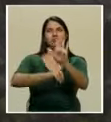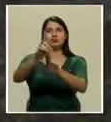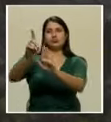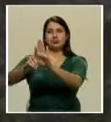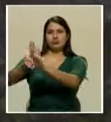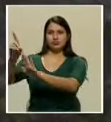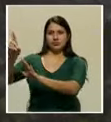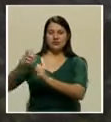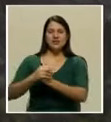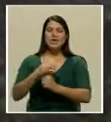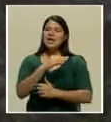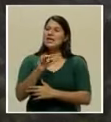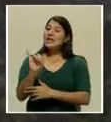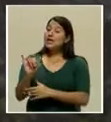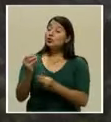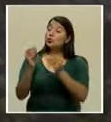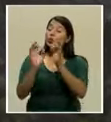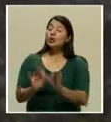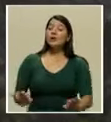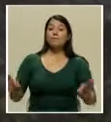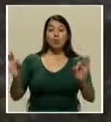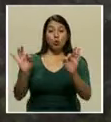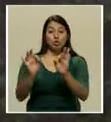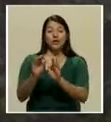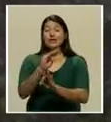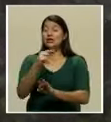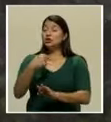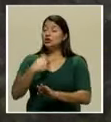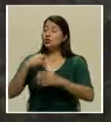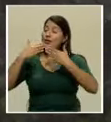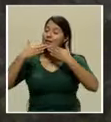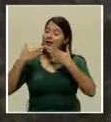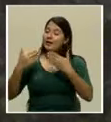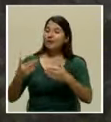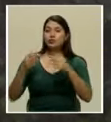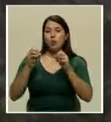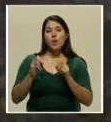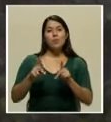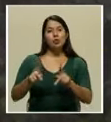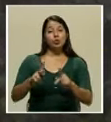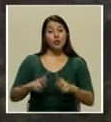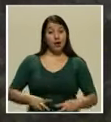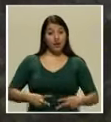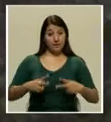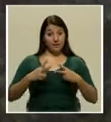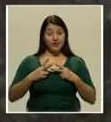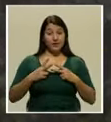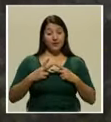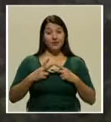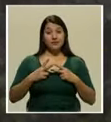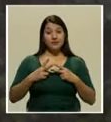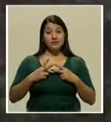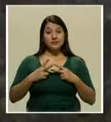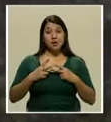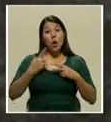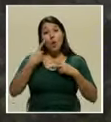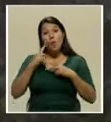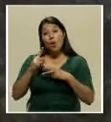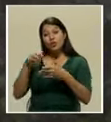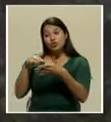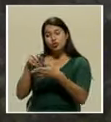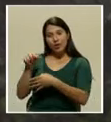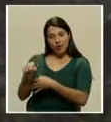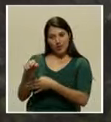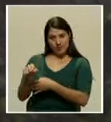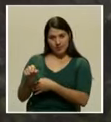Y eso es algo importantísimo, y yo agradezco la oportunidad a la vida de haber pasado por ahí,